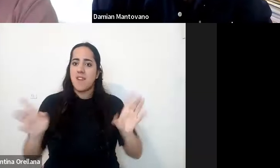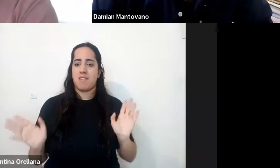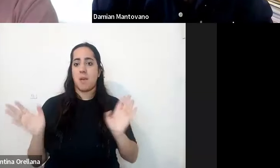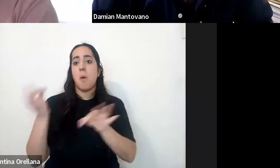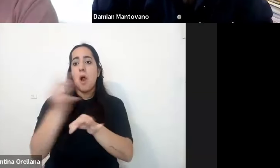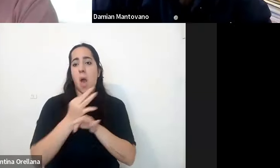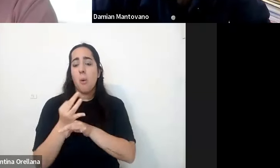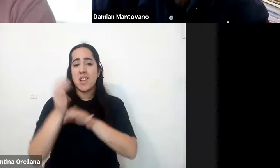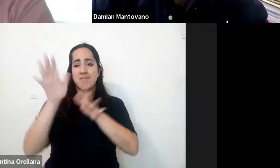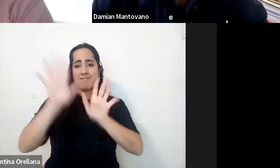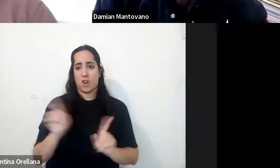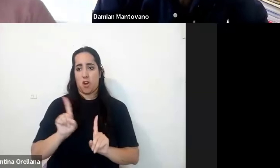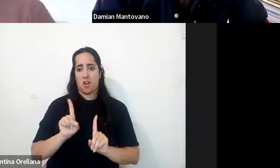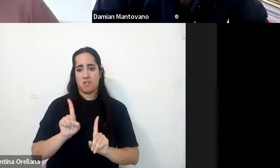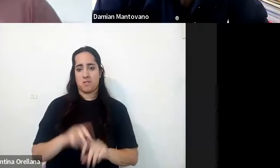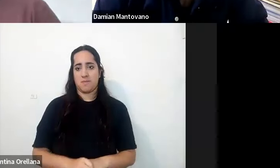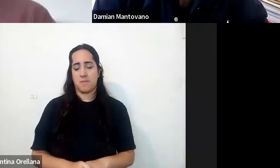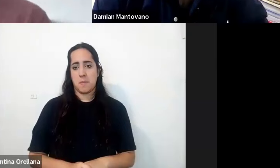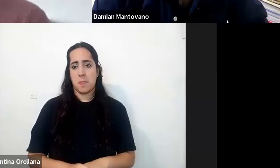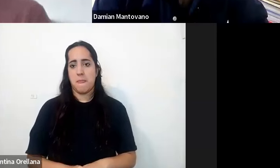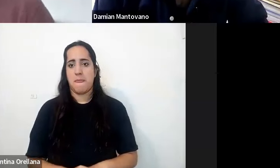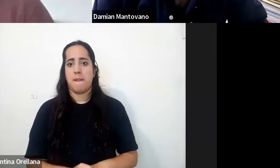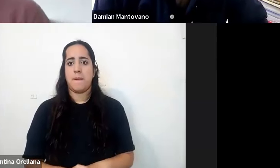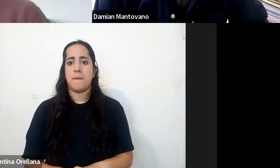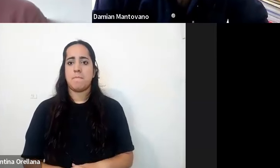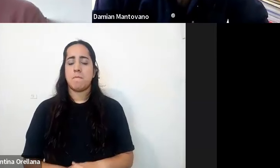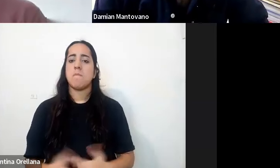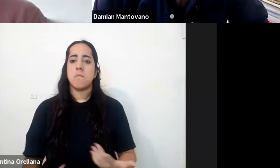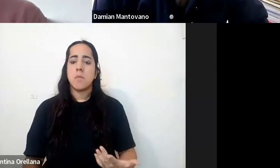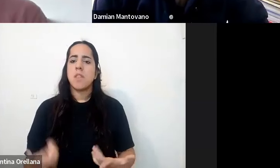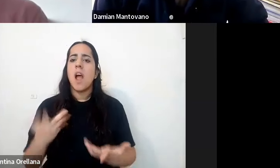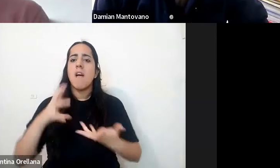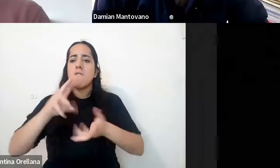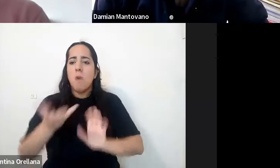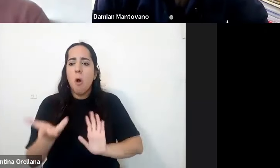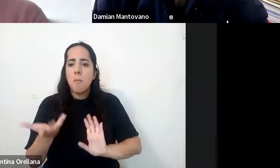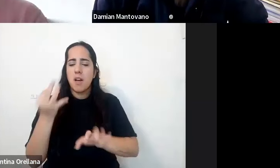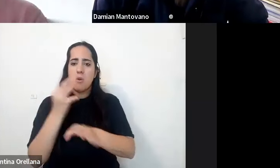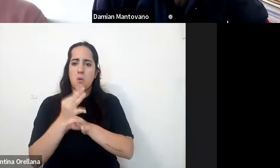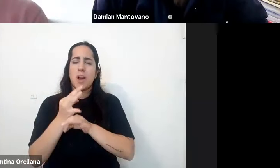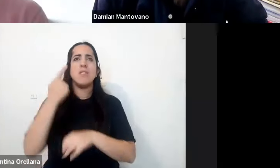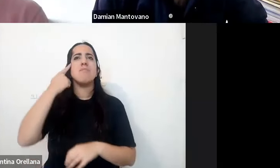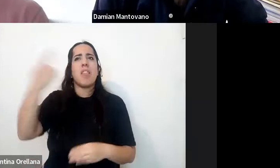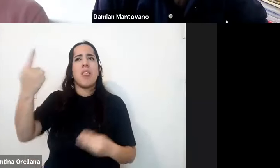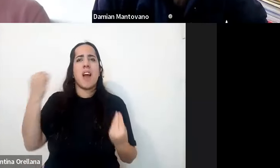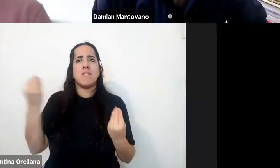separadas de esta modalidad ahora bien la idea de la modalidad para nosotros es central